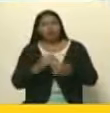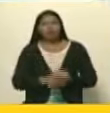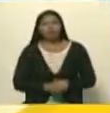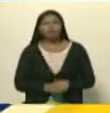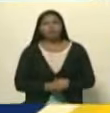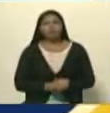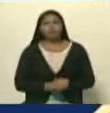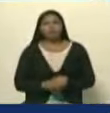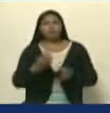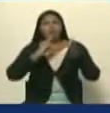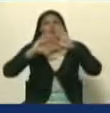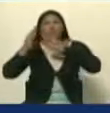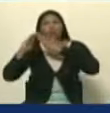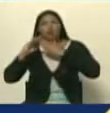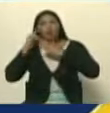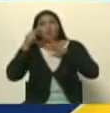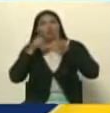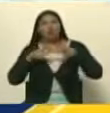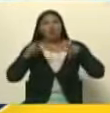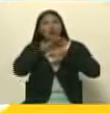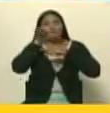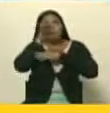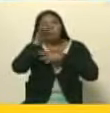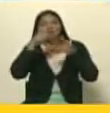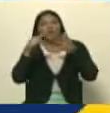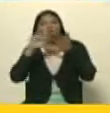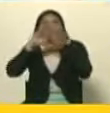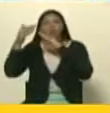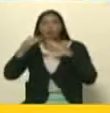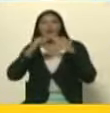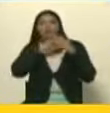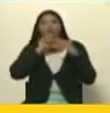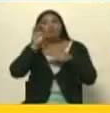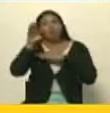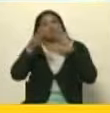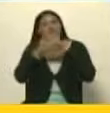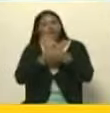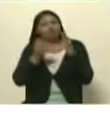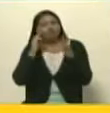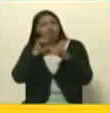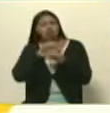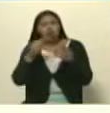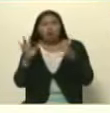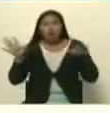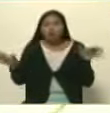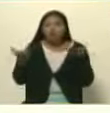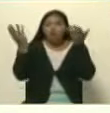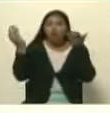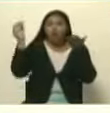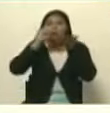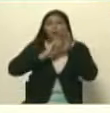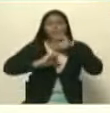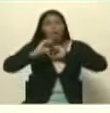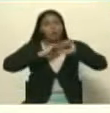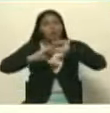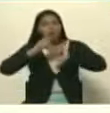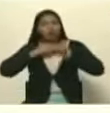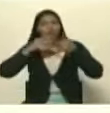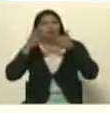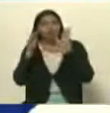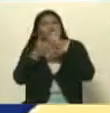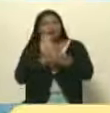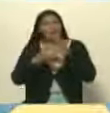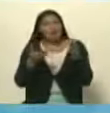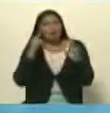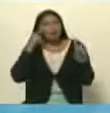a pie, como uno les llama, eso es que están en los barrios, en las diferentes comunidades de nuestro país, en ese momento resurgió un movimiento que permitió